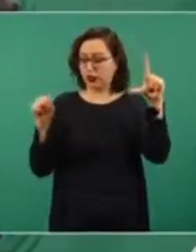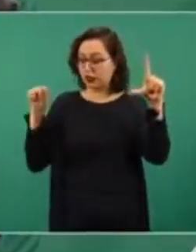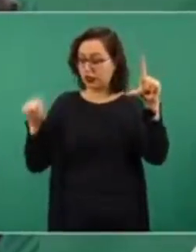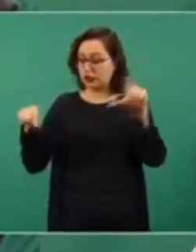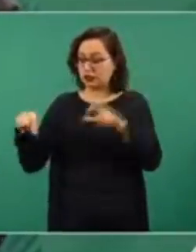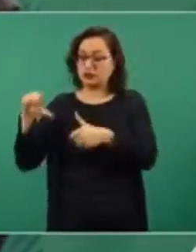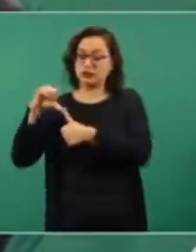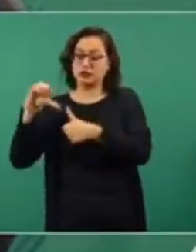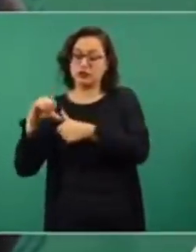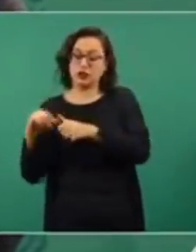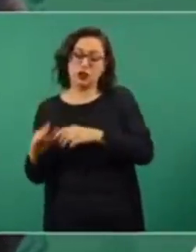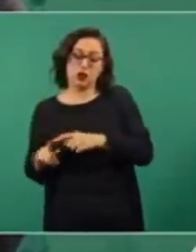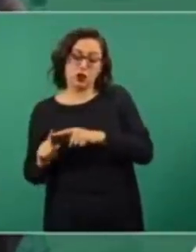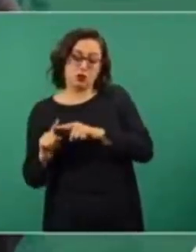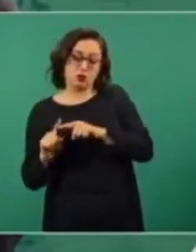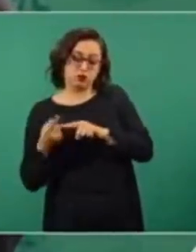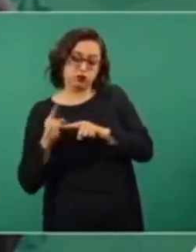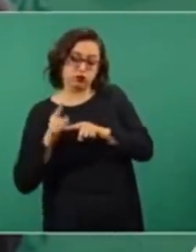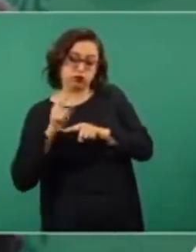de ir a Estados Unidos,